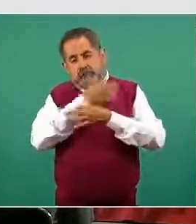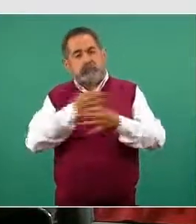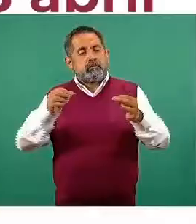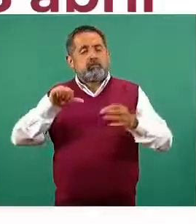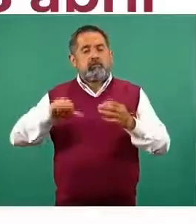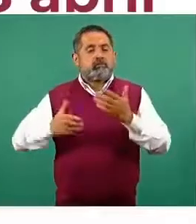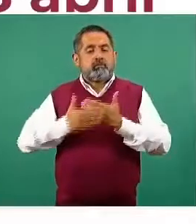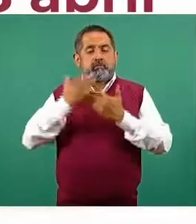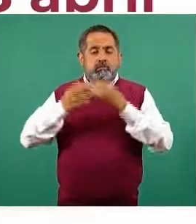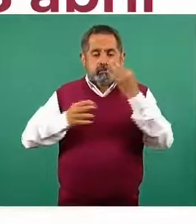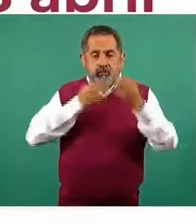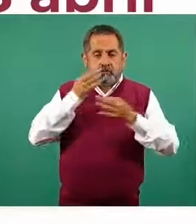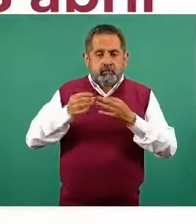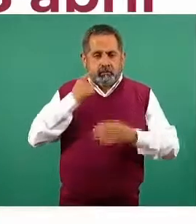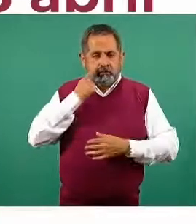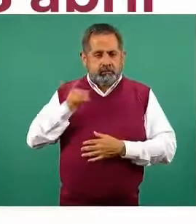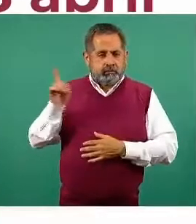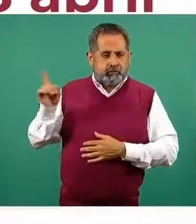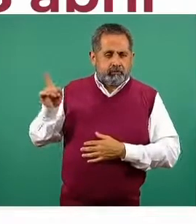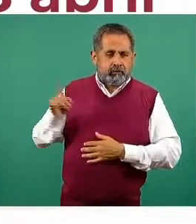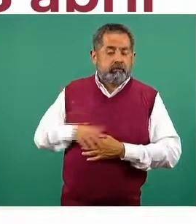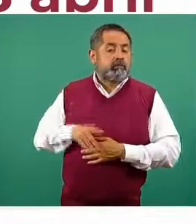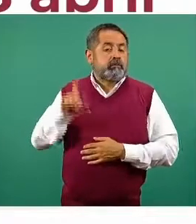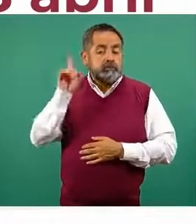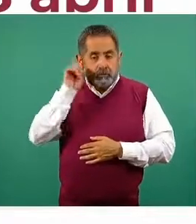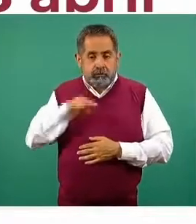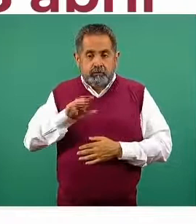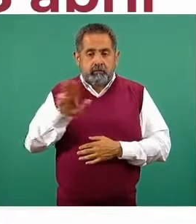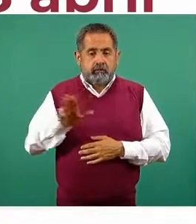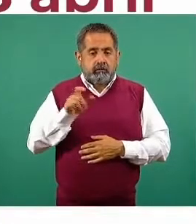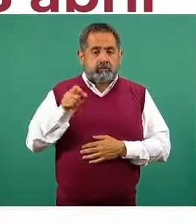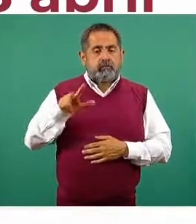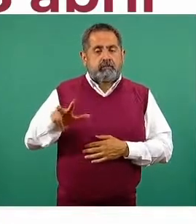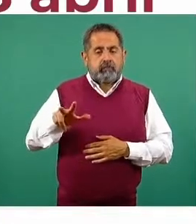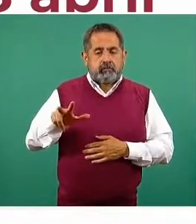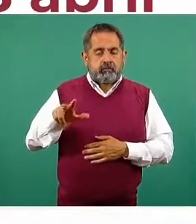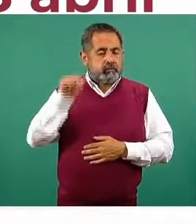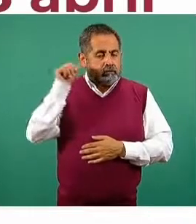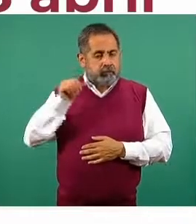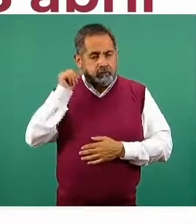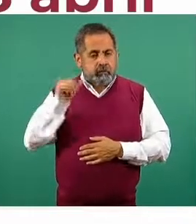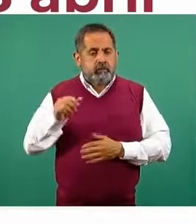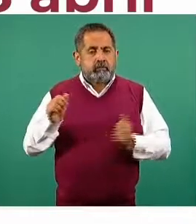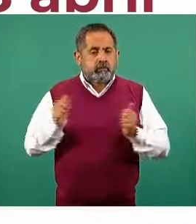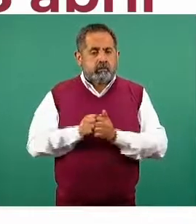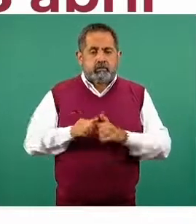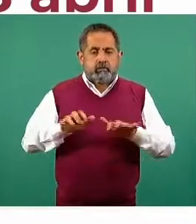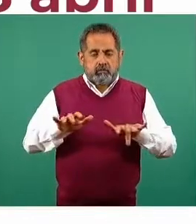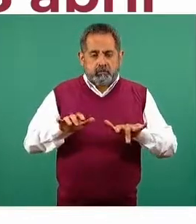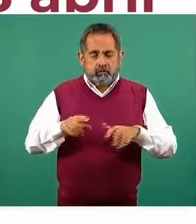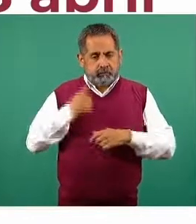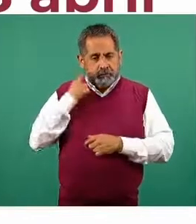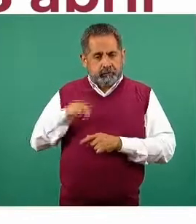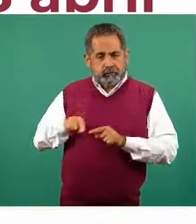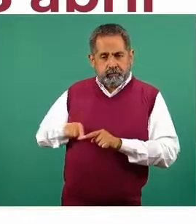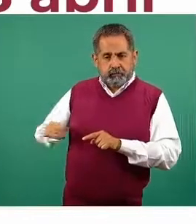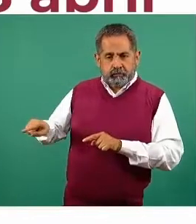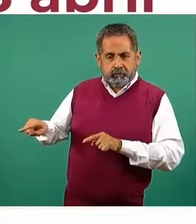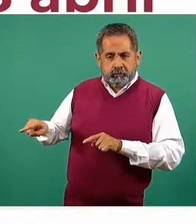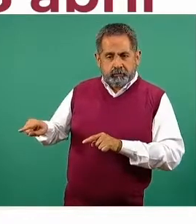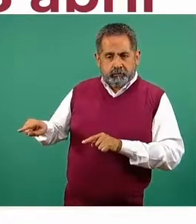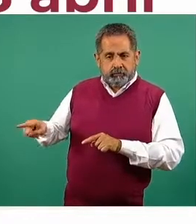hoy en la mañana, a partir de mañana, miércoles 28 de abril, a través del sitio mivacuna